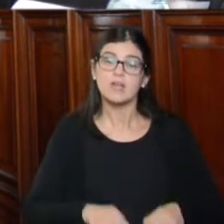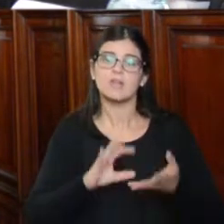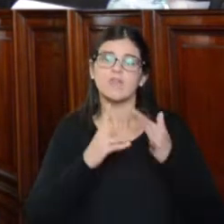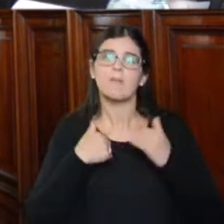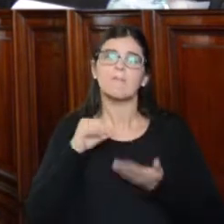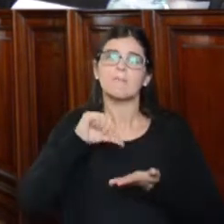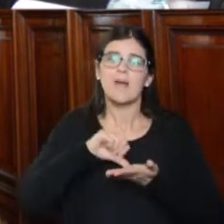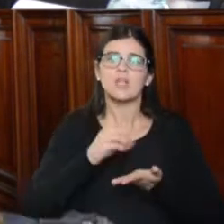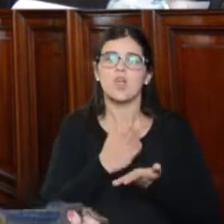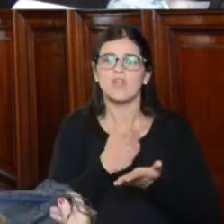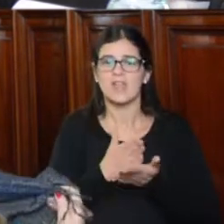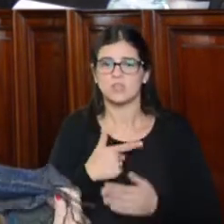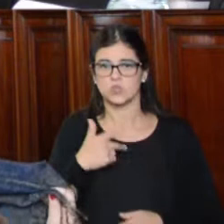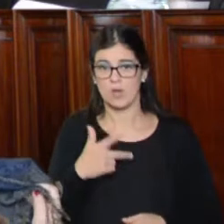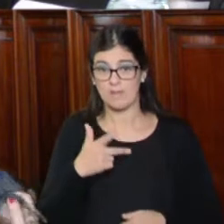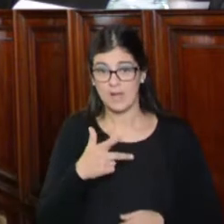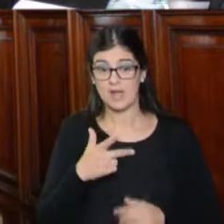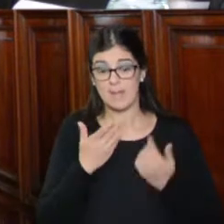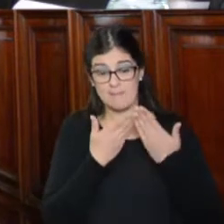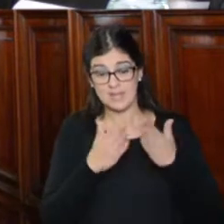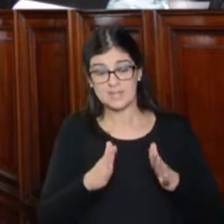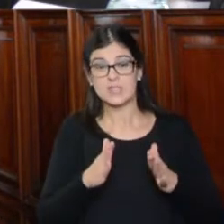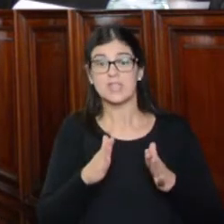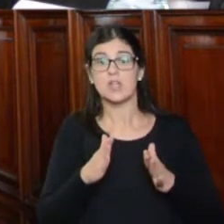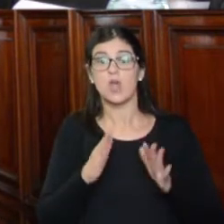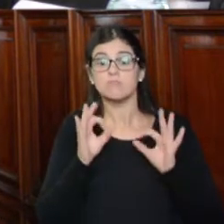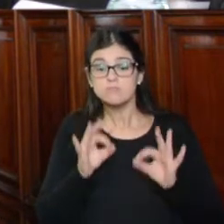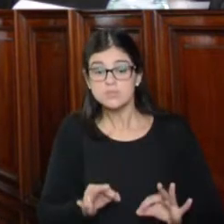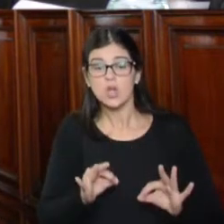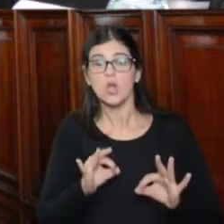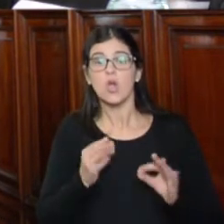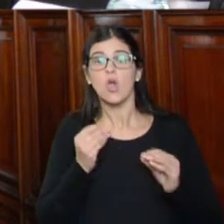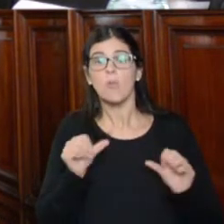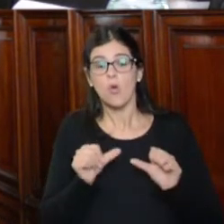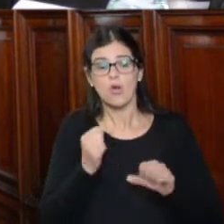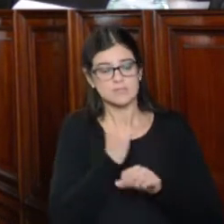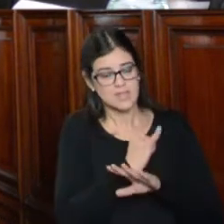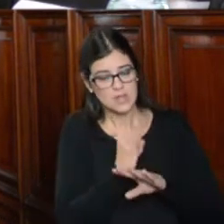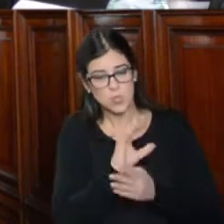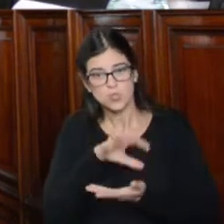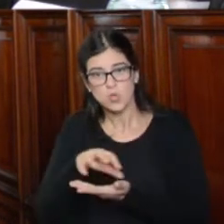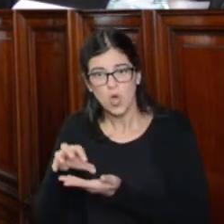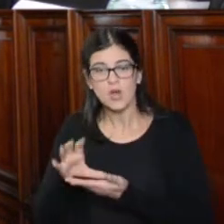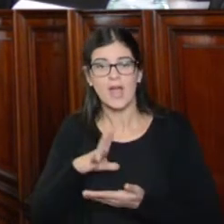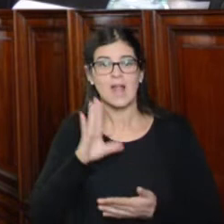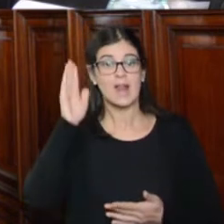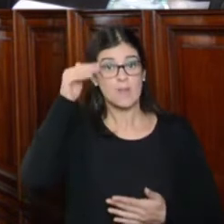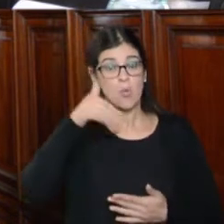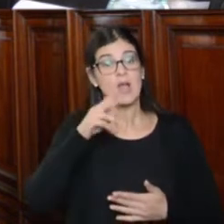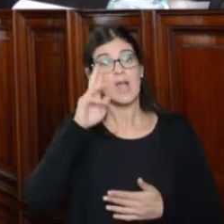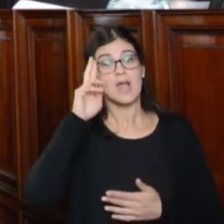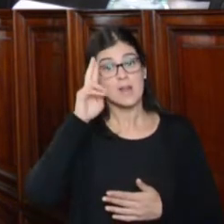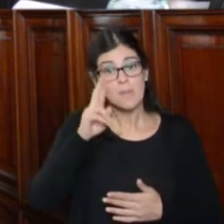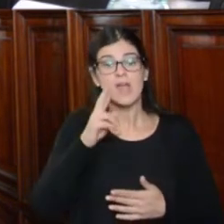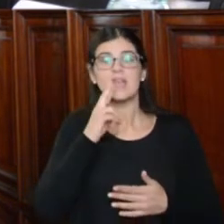en nuestro país de los derechos humanos a partir del pleno funcionamiento de las instituciones de la República y del respeto